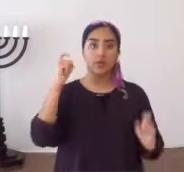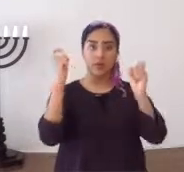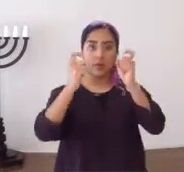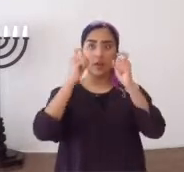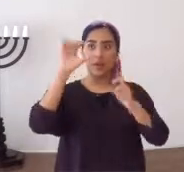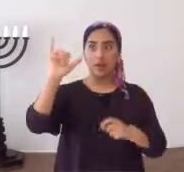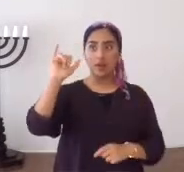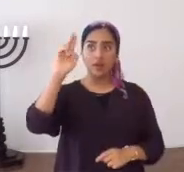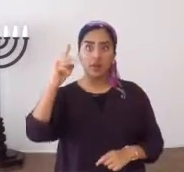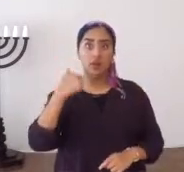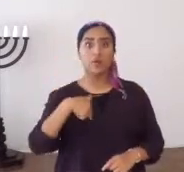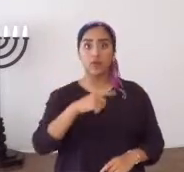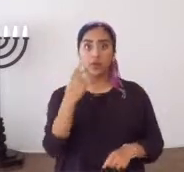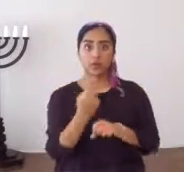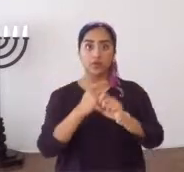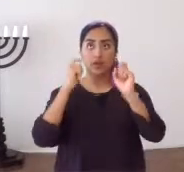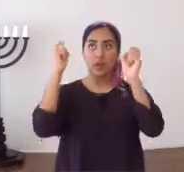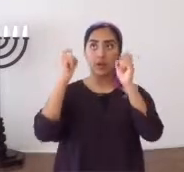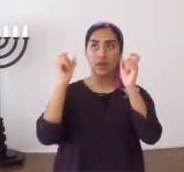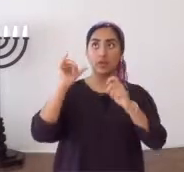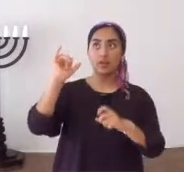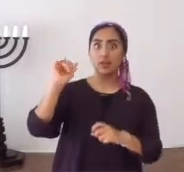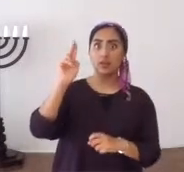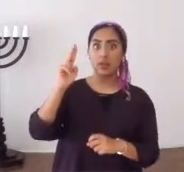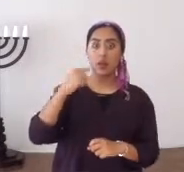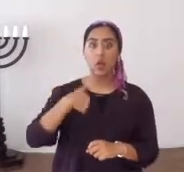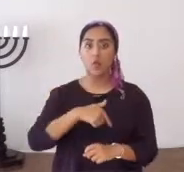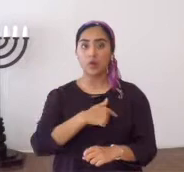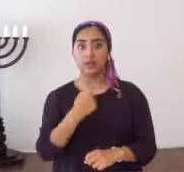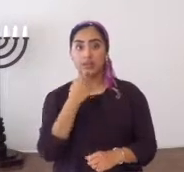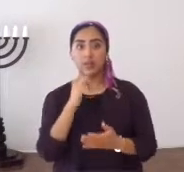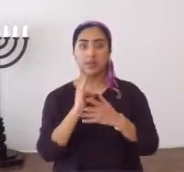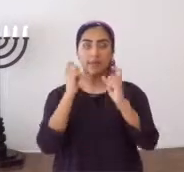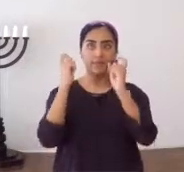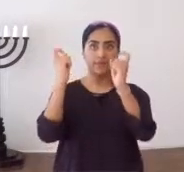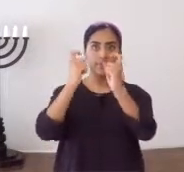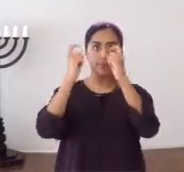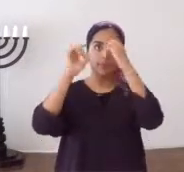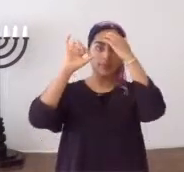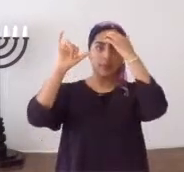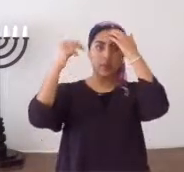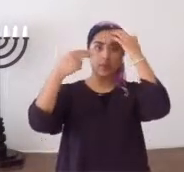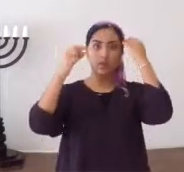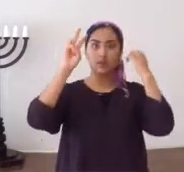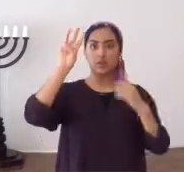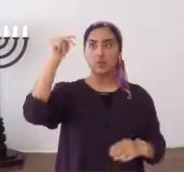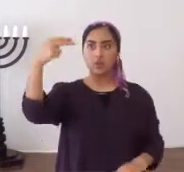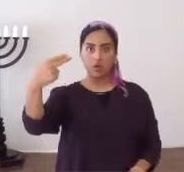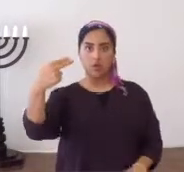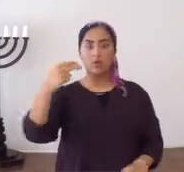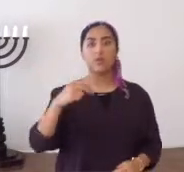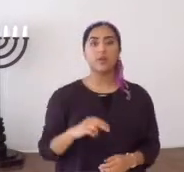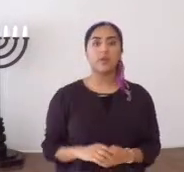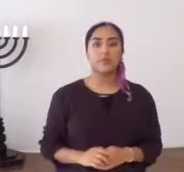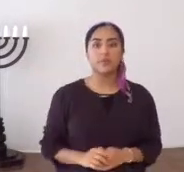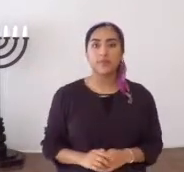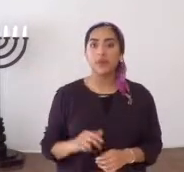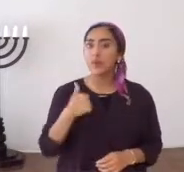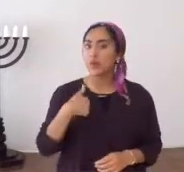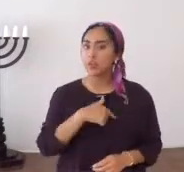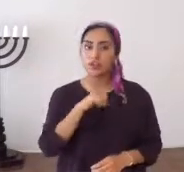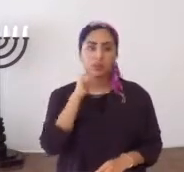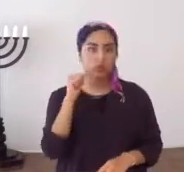Jaleluya. Cada vez que decimos Jaleluya, estamos diciendo exaltado es Yahweh, exaltado es Yahshua.